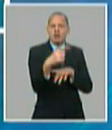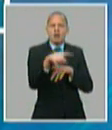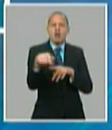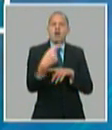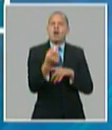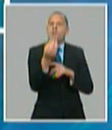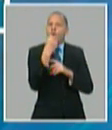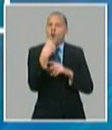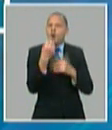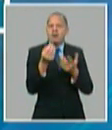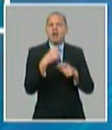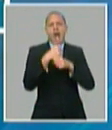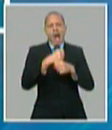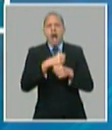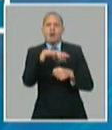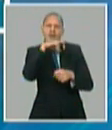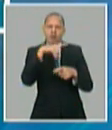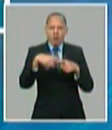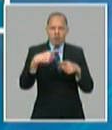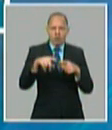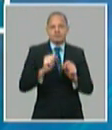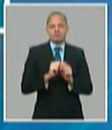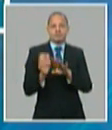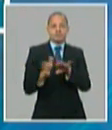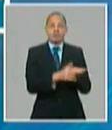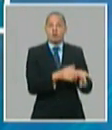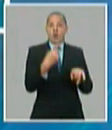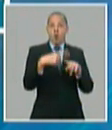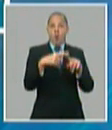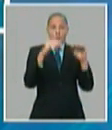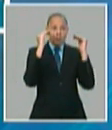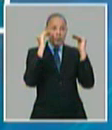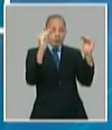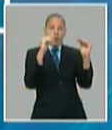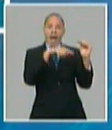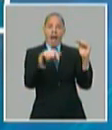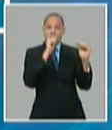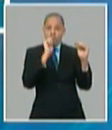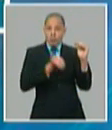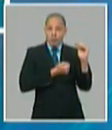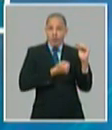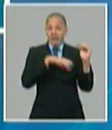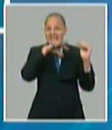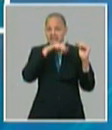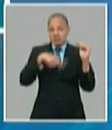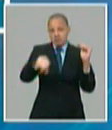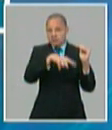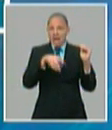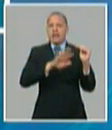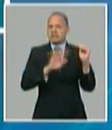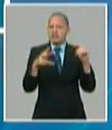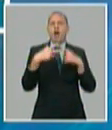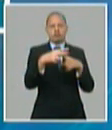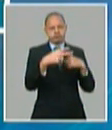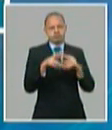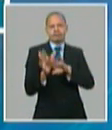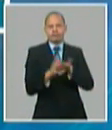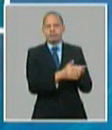32 naves porcinas 18 avícolas y capacidades de almacenamiento para 20.000 toneladas de materias primas